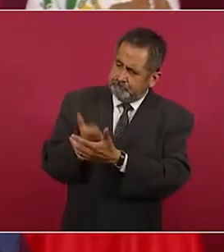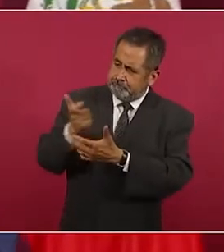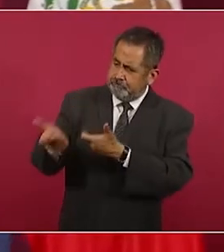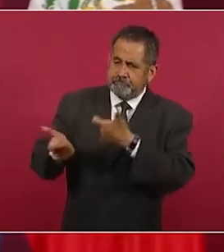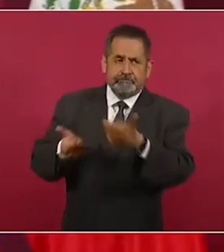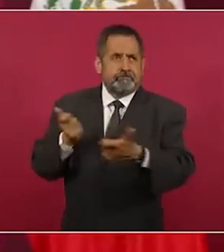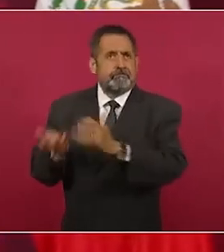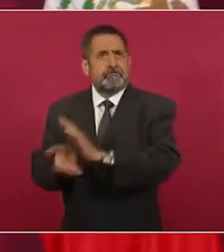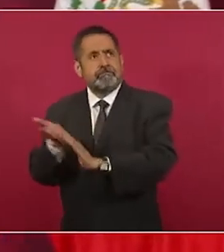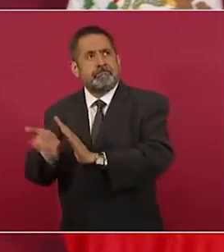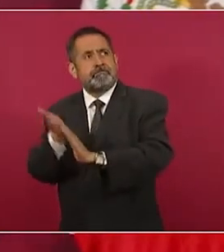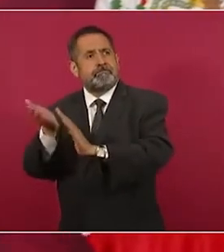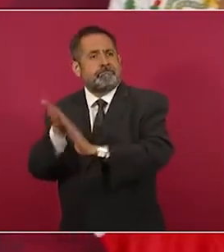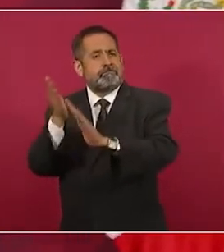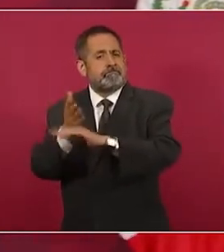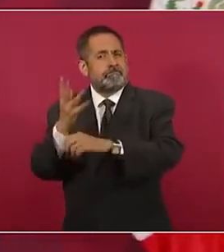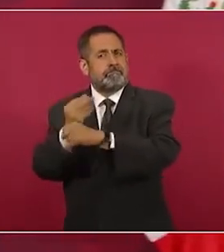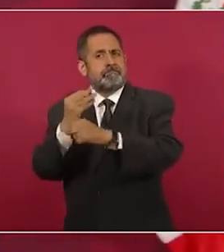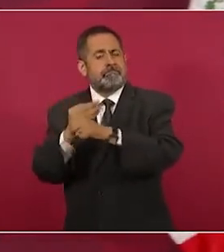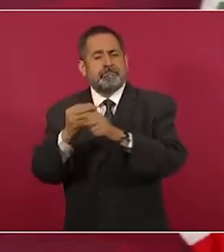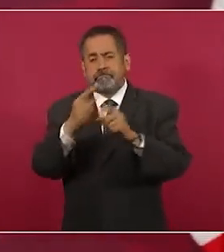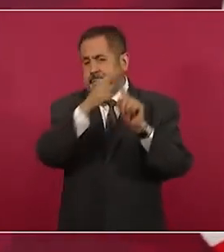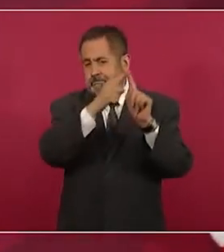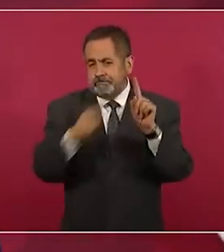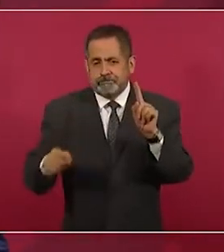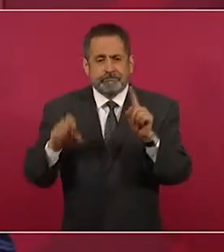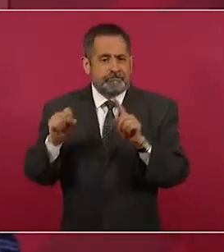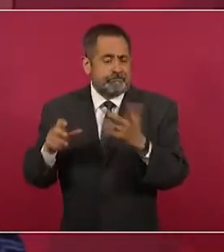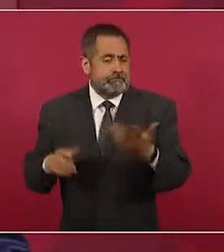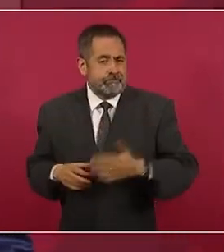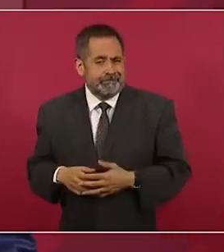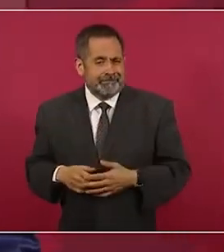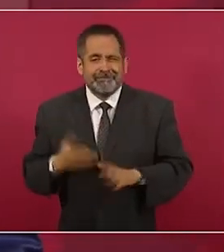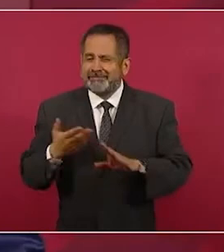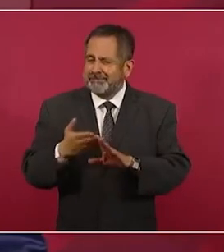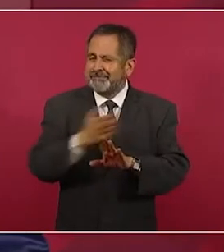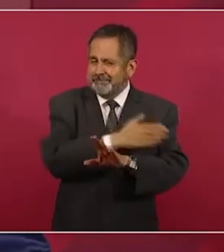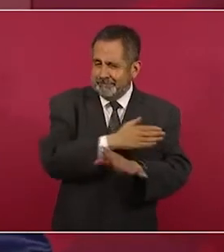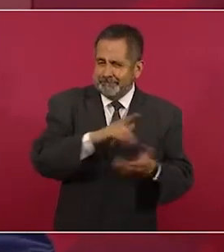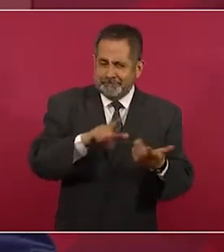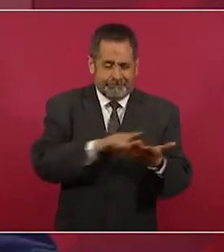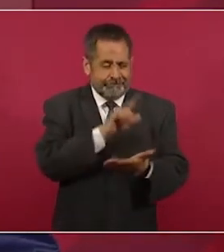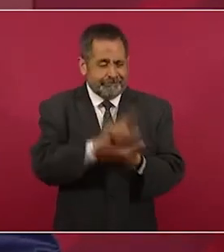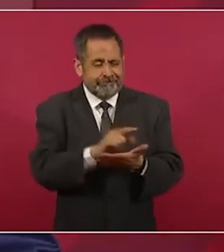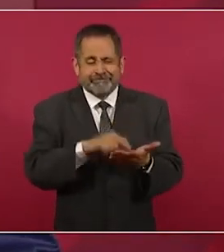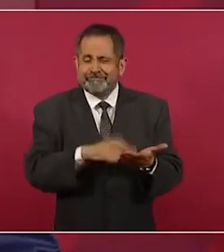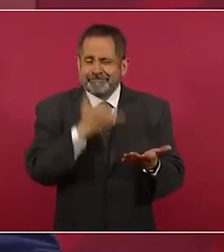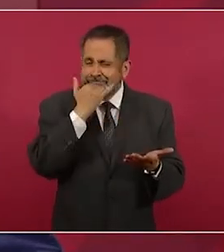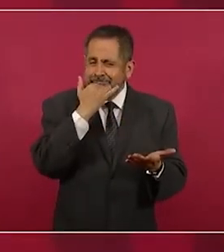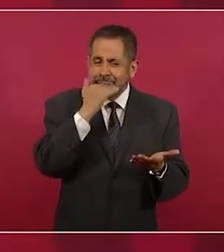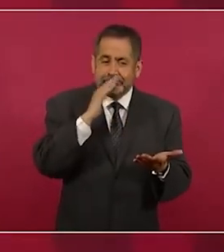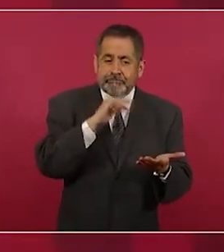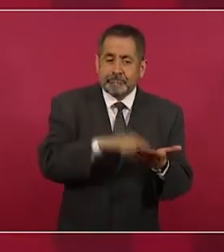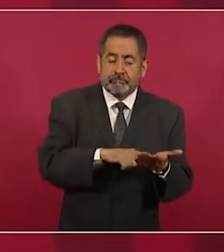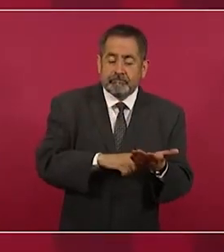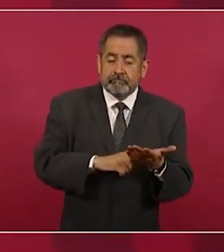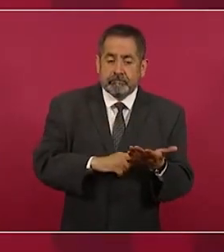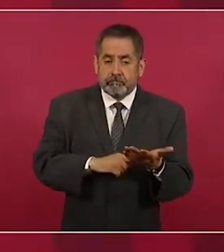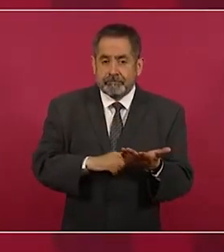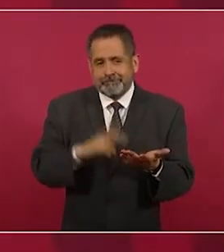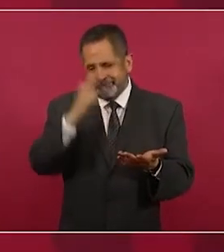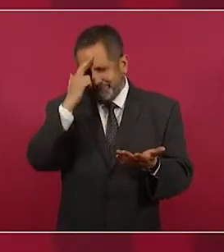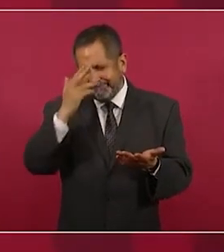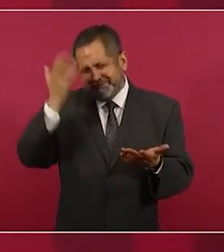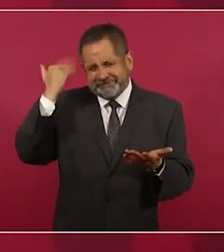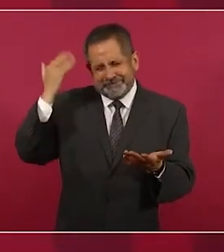que estaban por esta ley aprobada en la